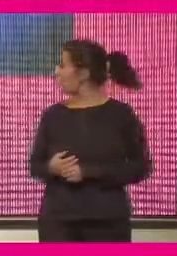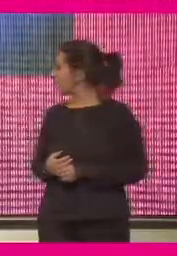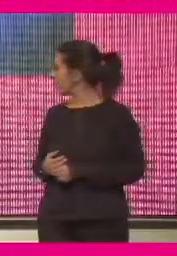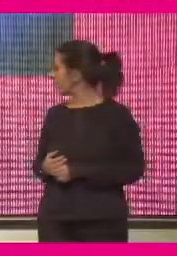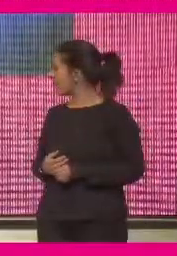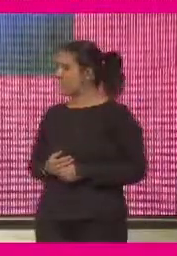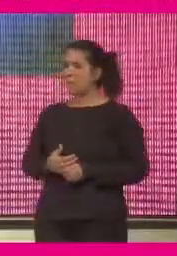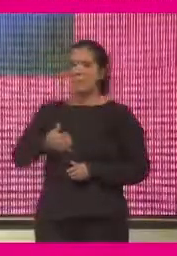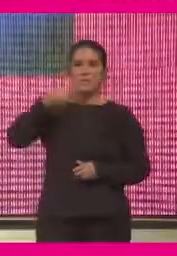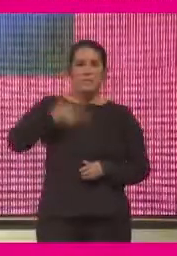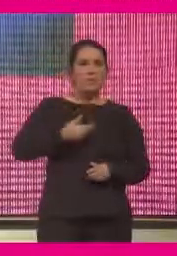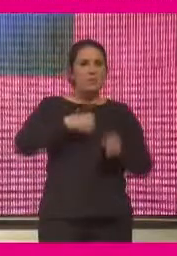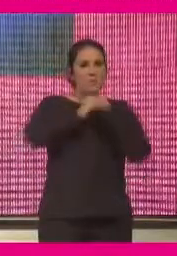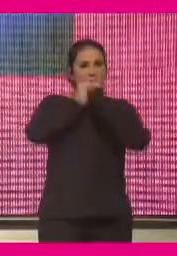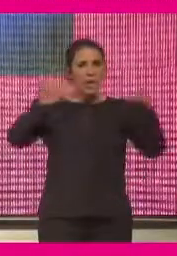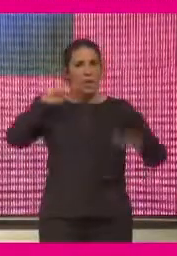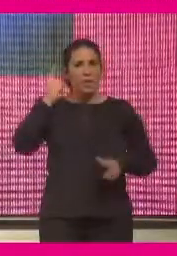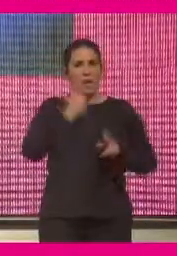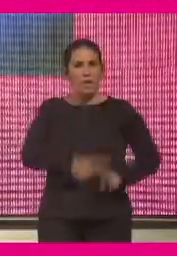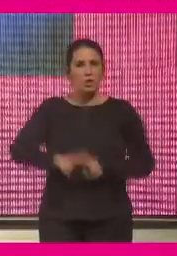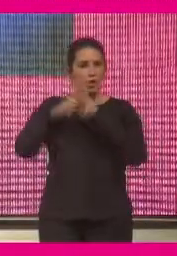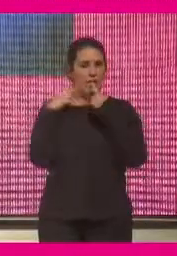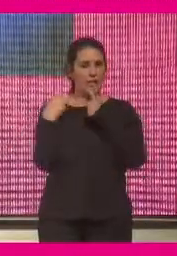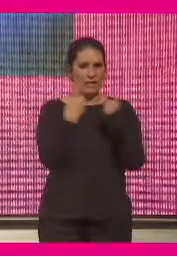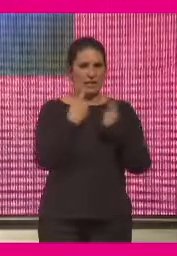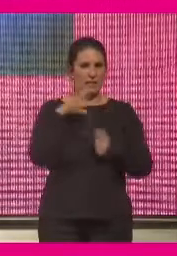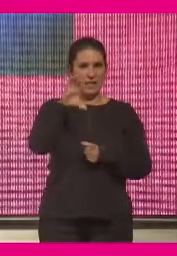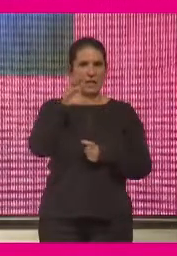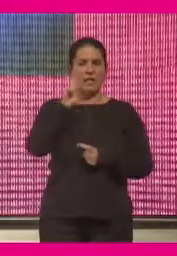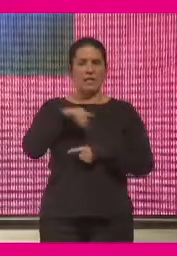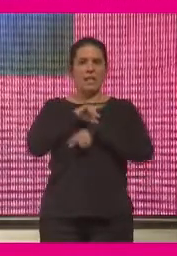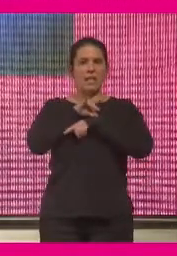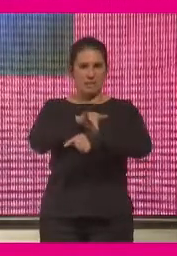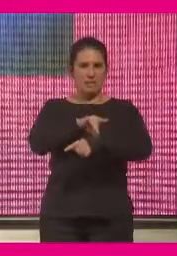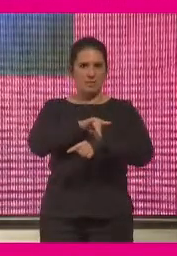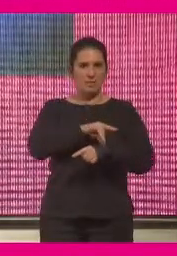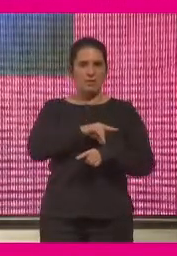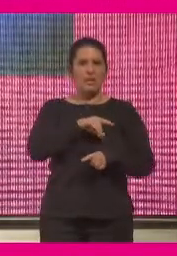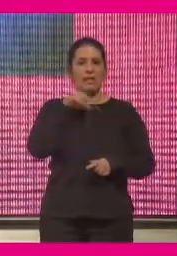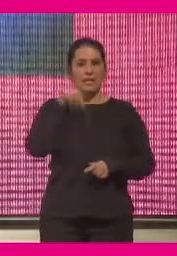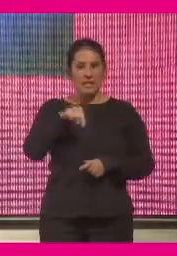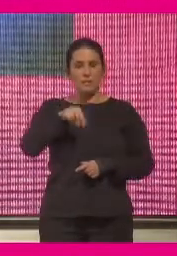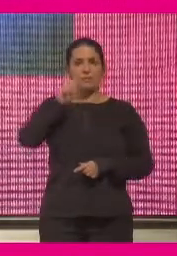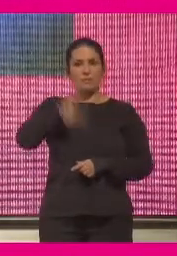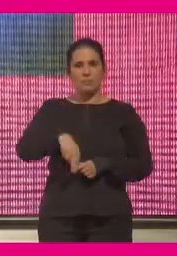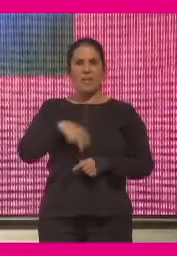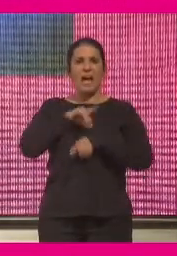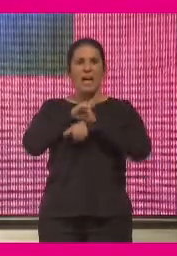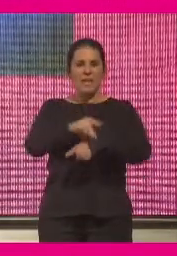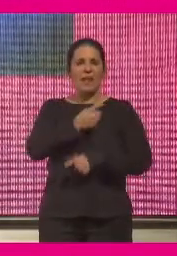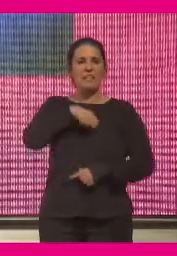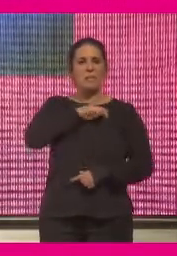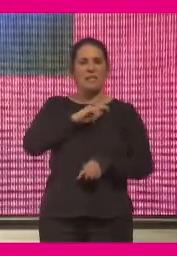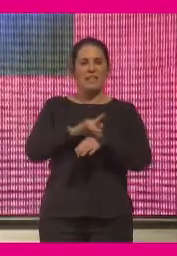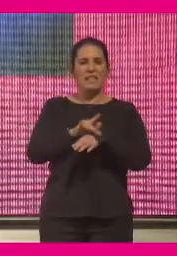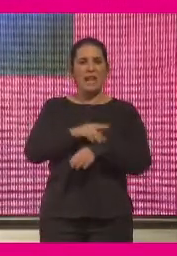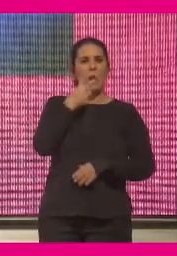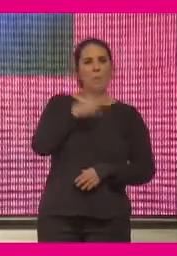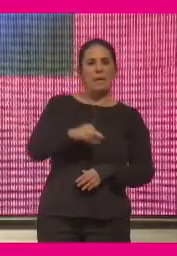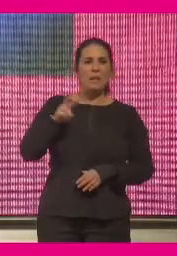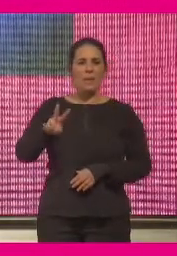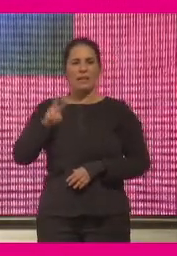diagnóstico, lo que necesita este país para su recuperación y tenemos una hoja de ruta. Y esta hoja de ruta es la Agenda España Digital 2025,